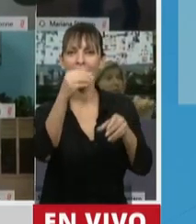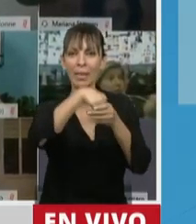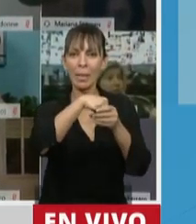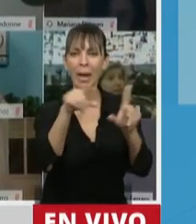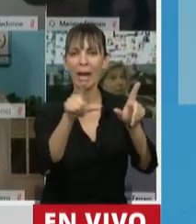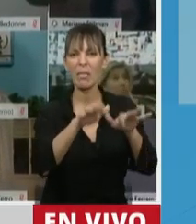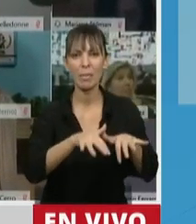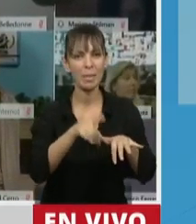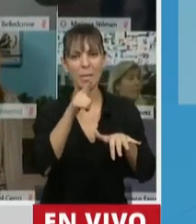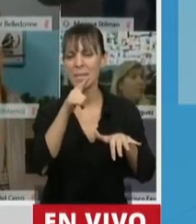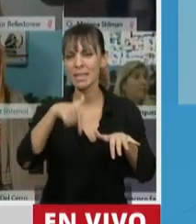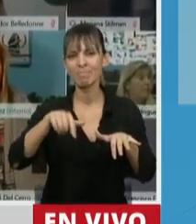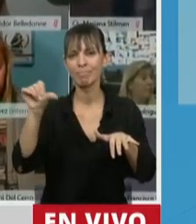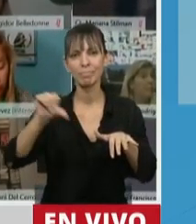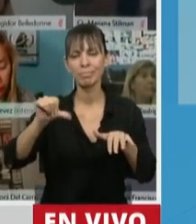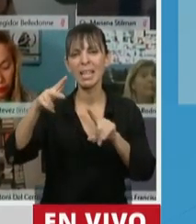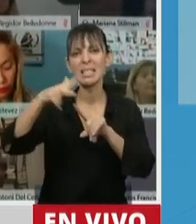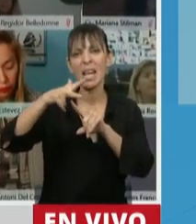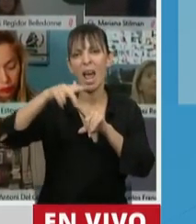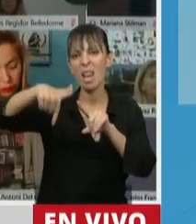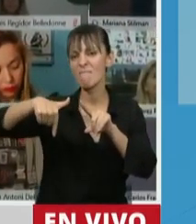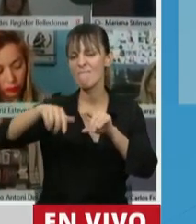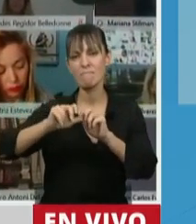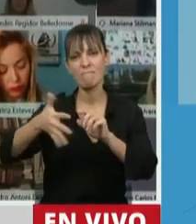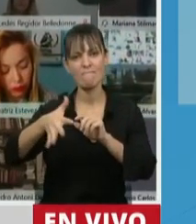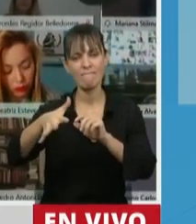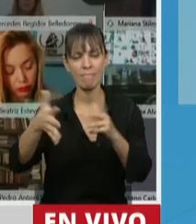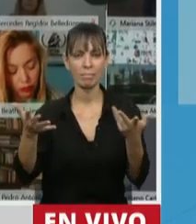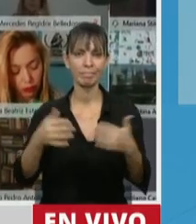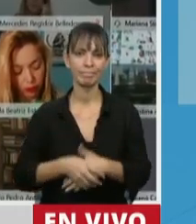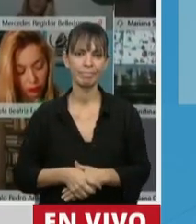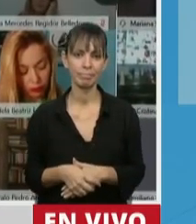podido, porque creo que es un problema de la señal de acá, donde estoy yo.